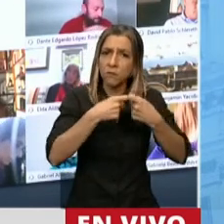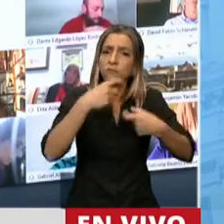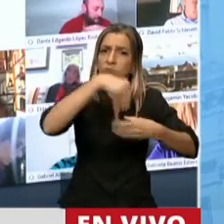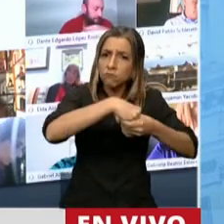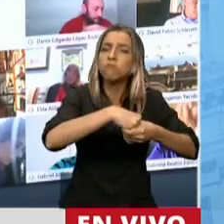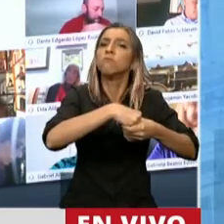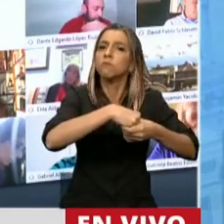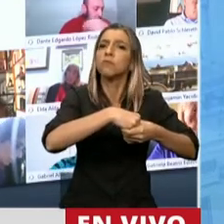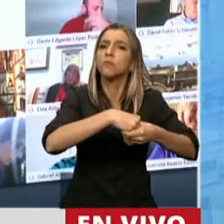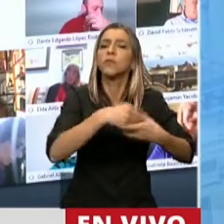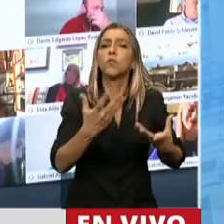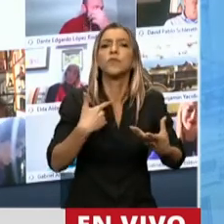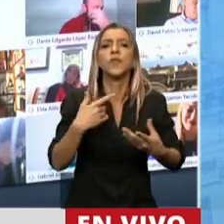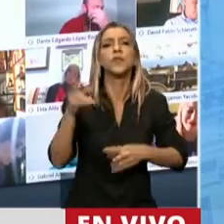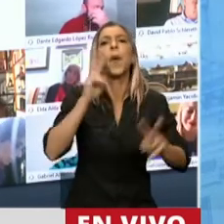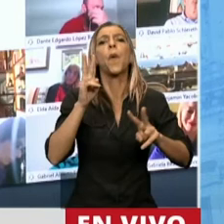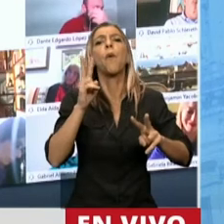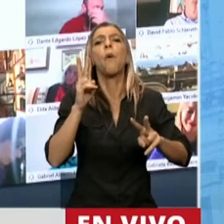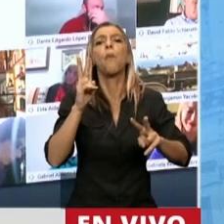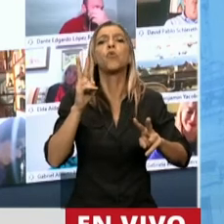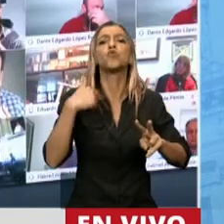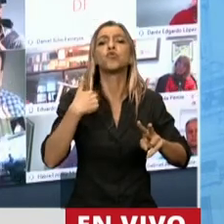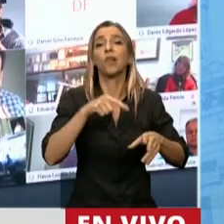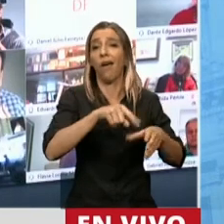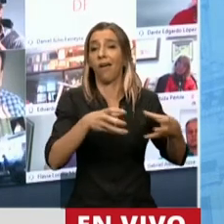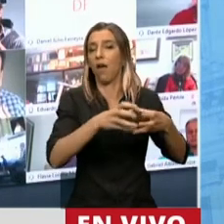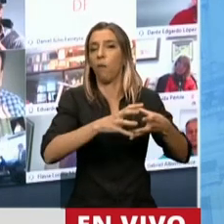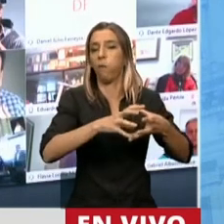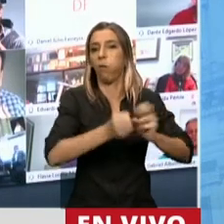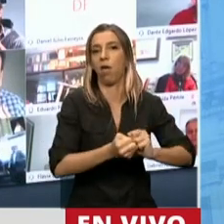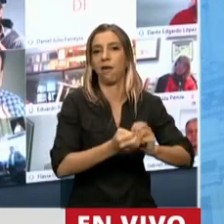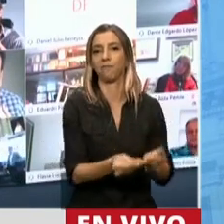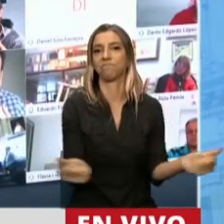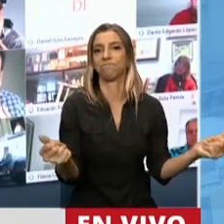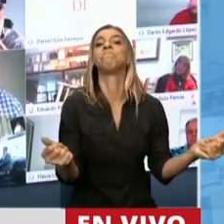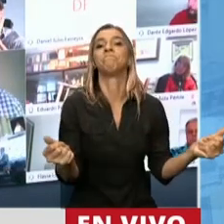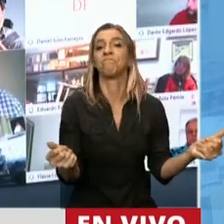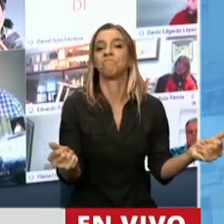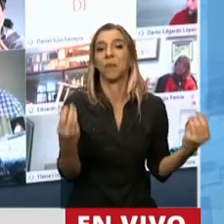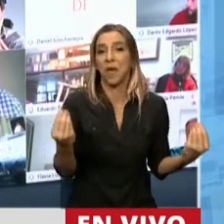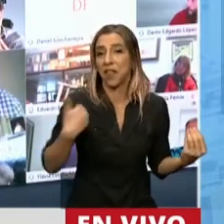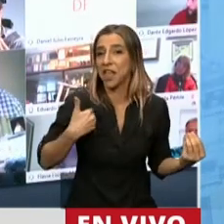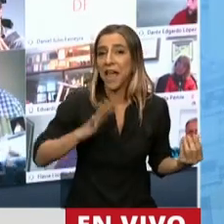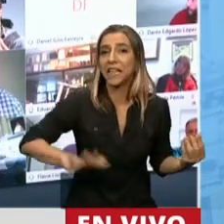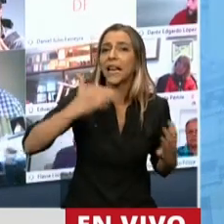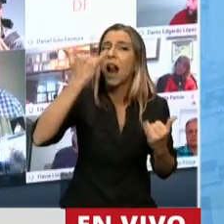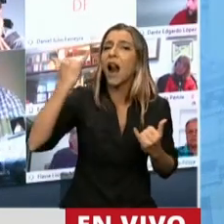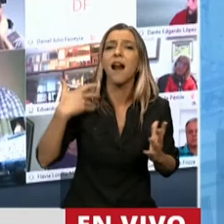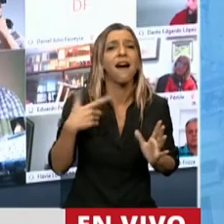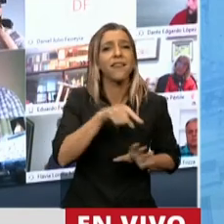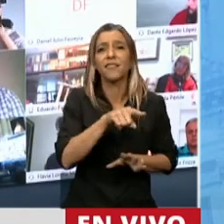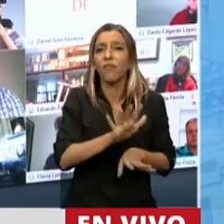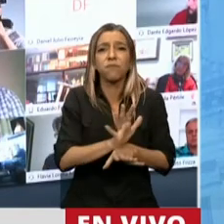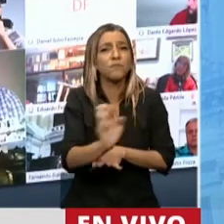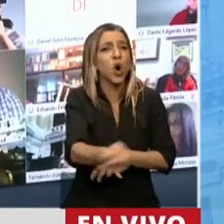a la institución cooperativa con mayor extensión en el país. Me siento